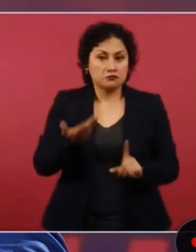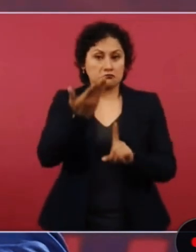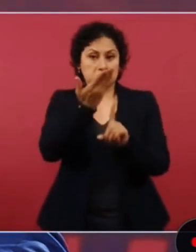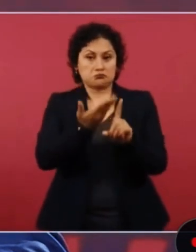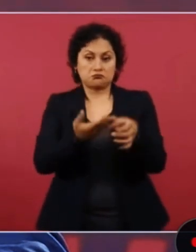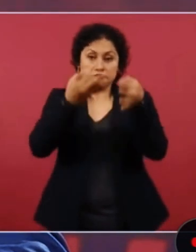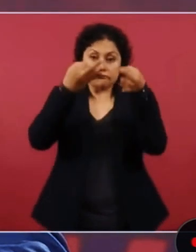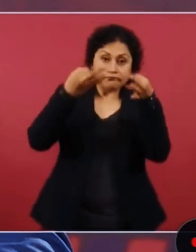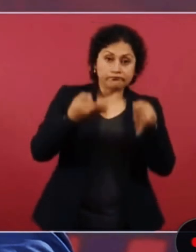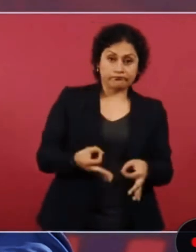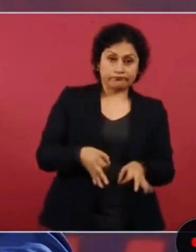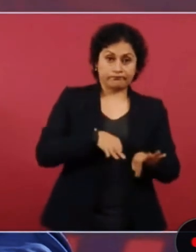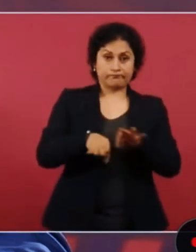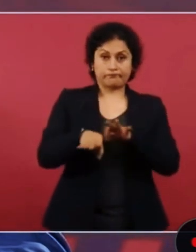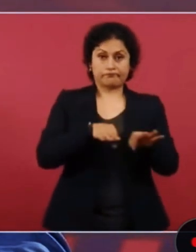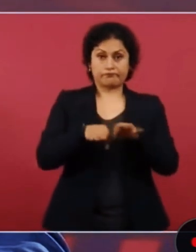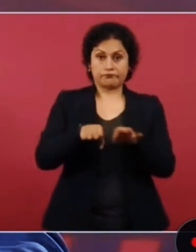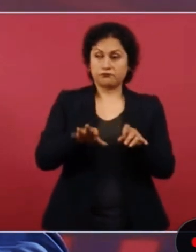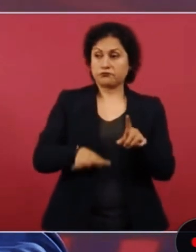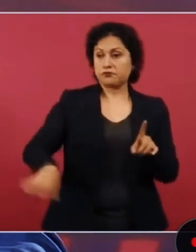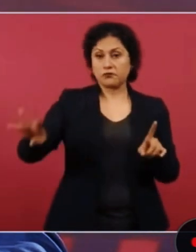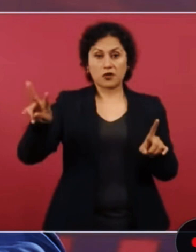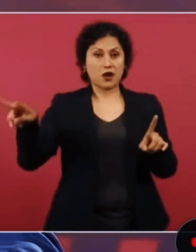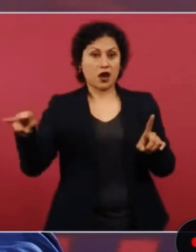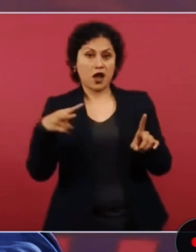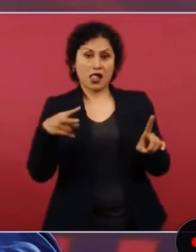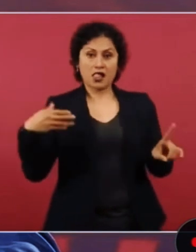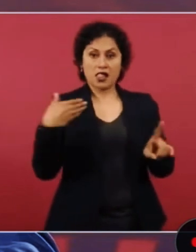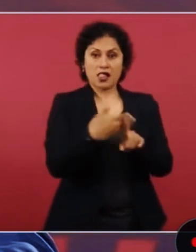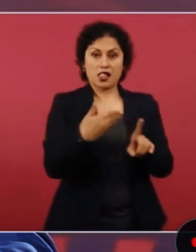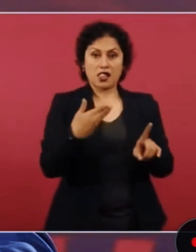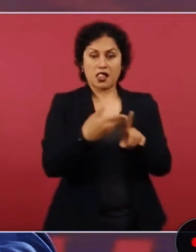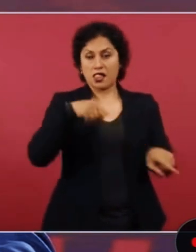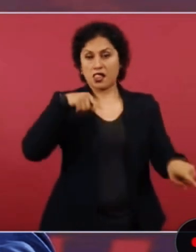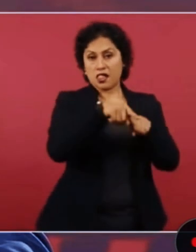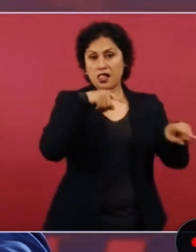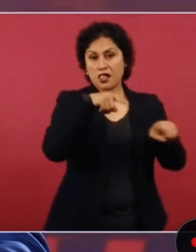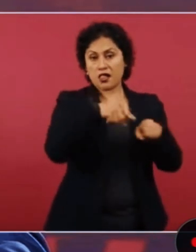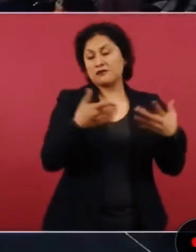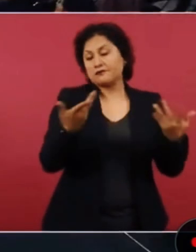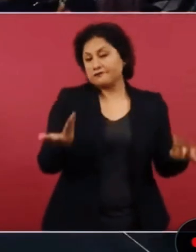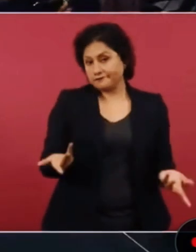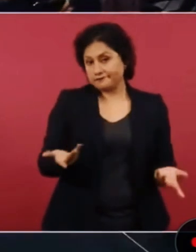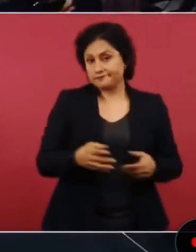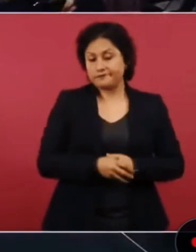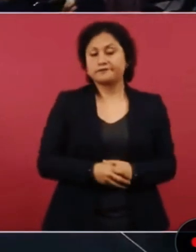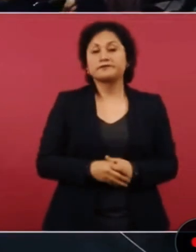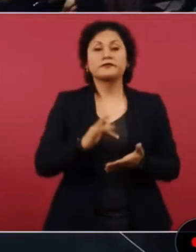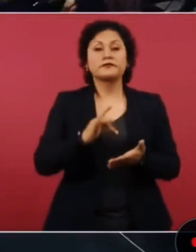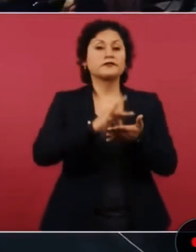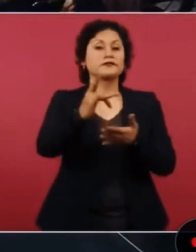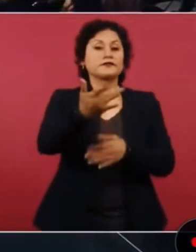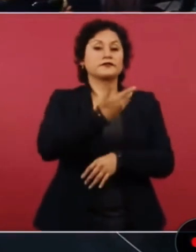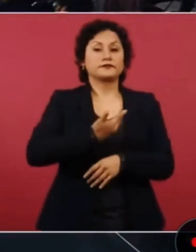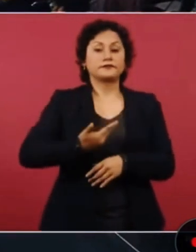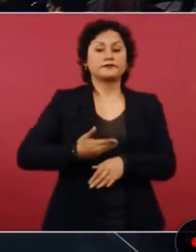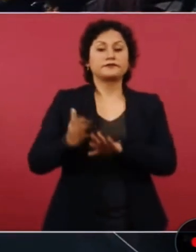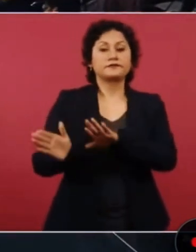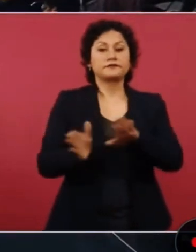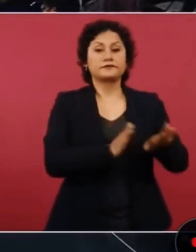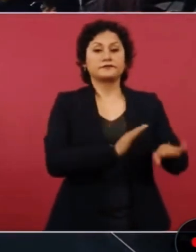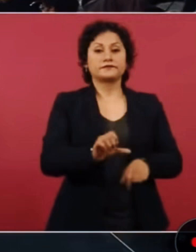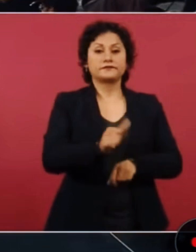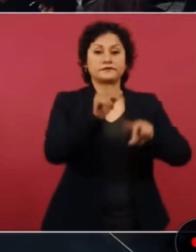y de manera honesta. Gracias, señor presidente. En otro tema